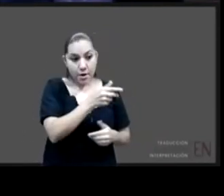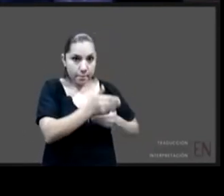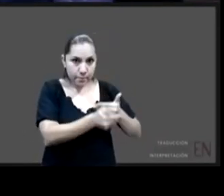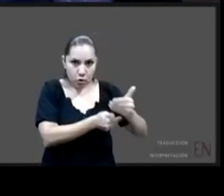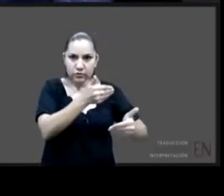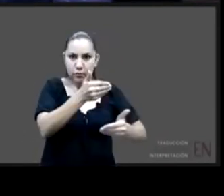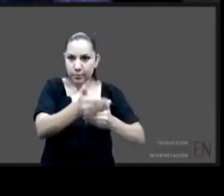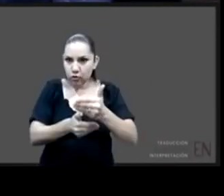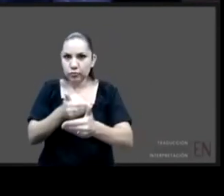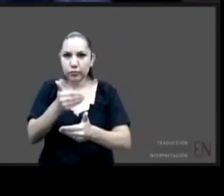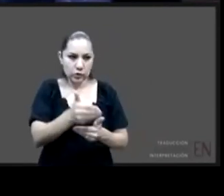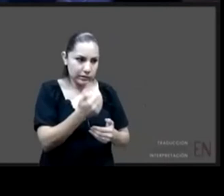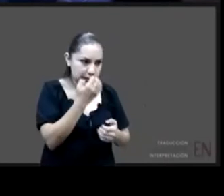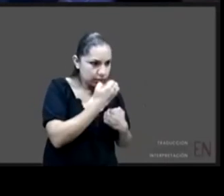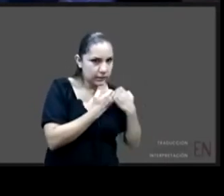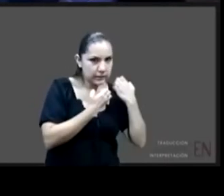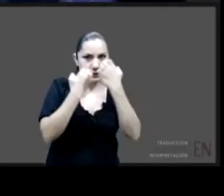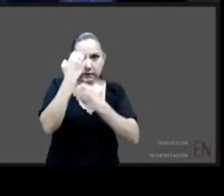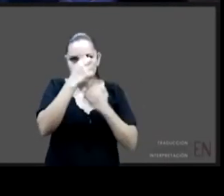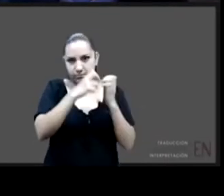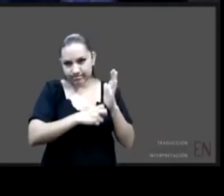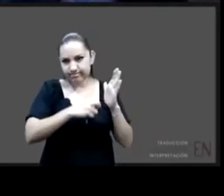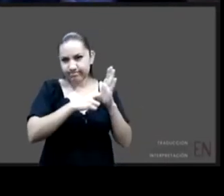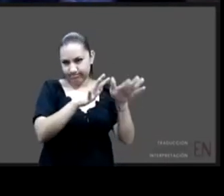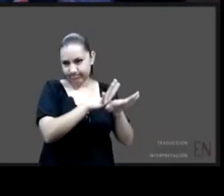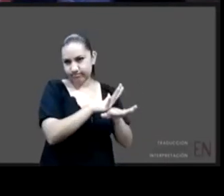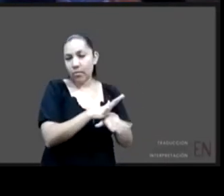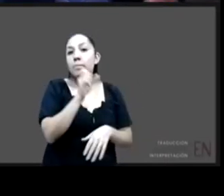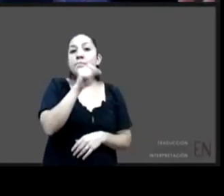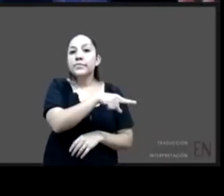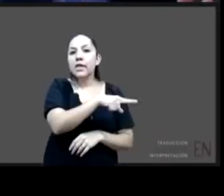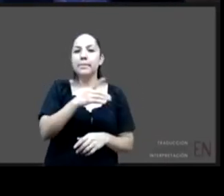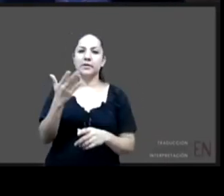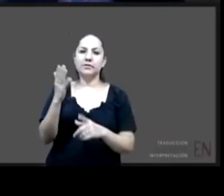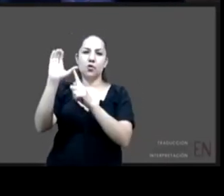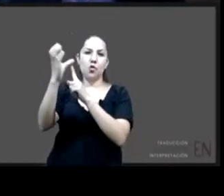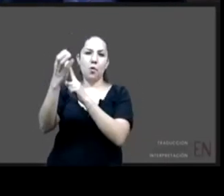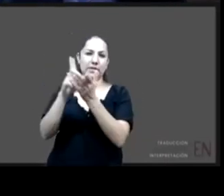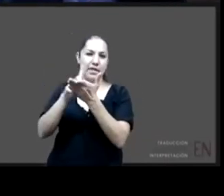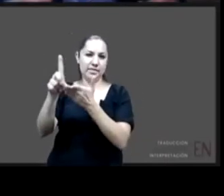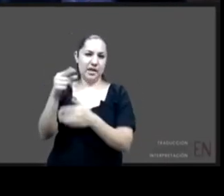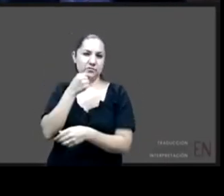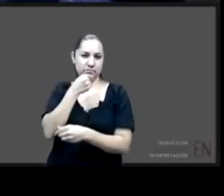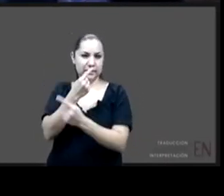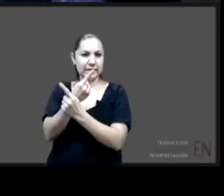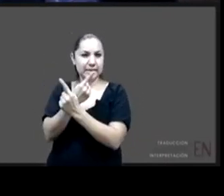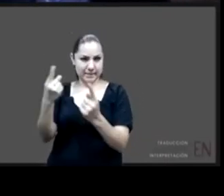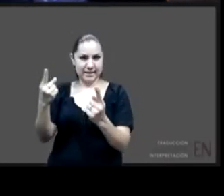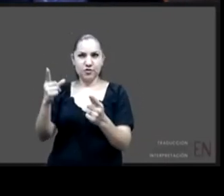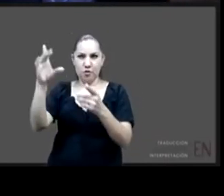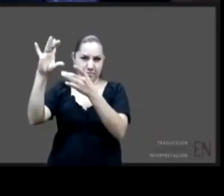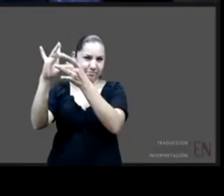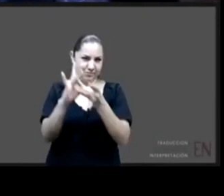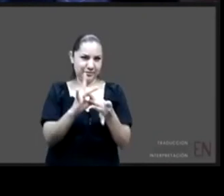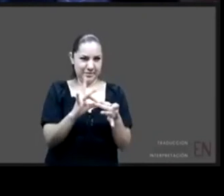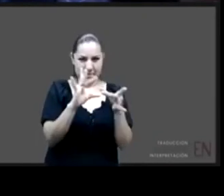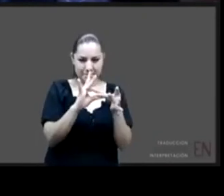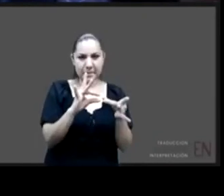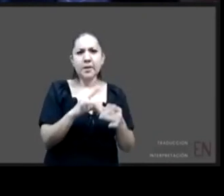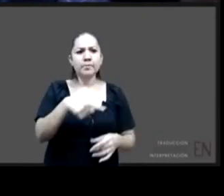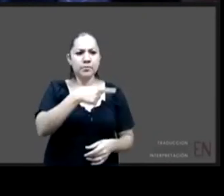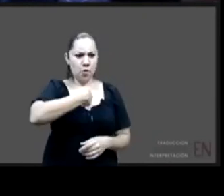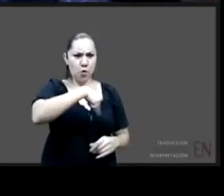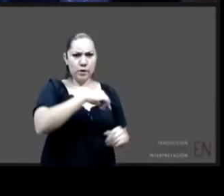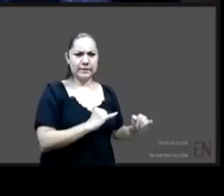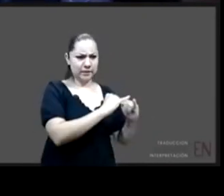que dicen desde el Comité de los Derechos del Niño las instituciones públicas nos equivocamos todo el tiempo pero el Comité dice que